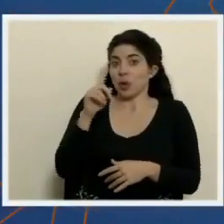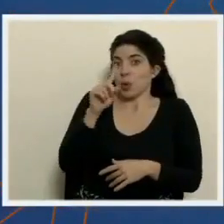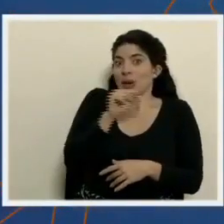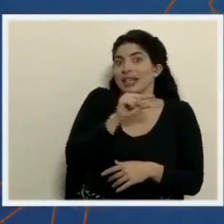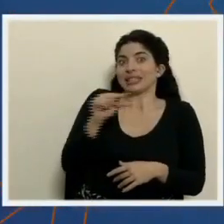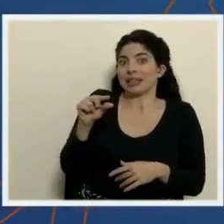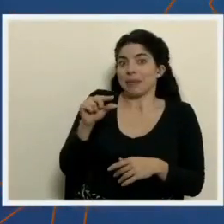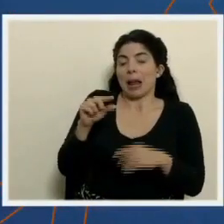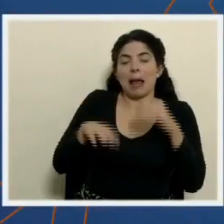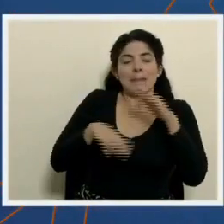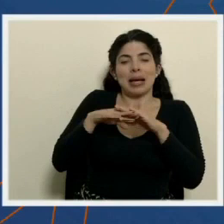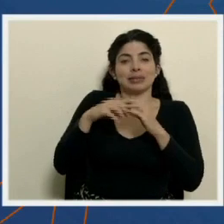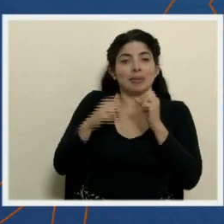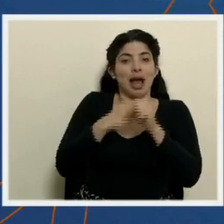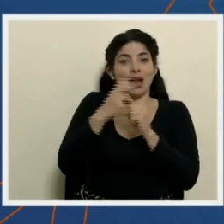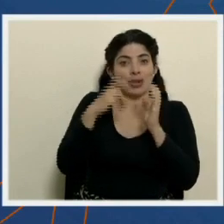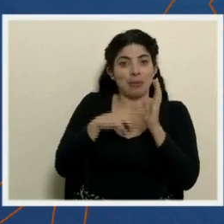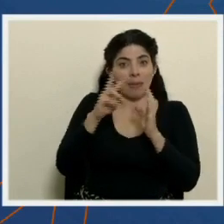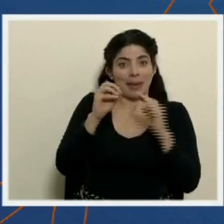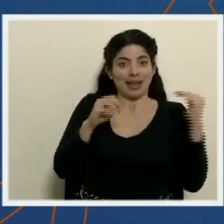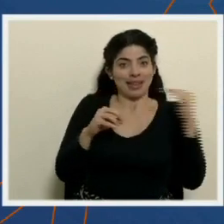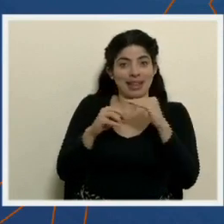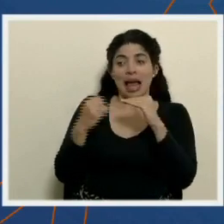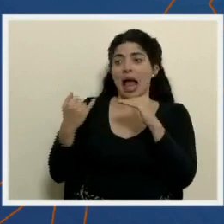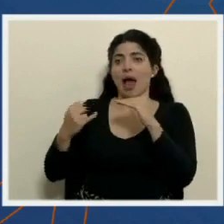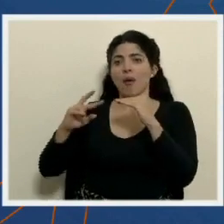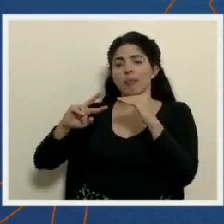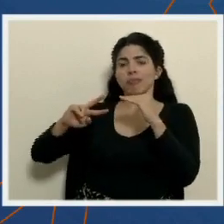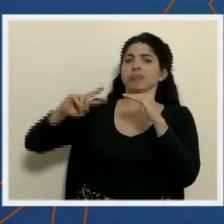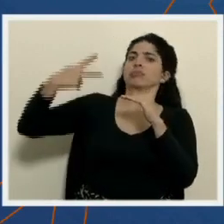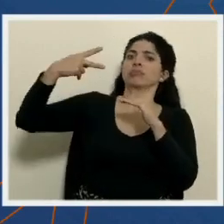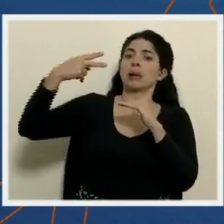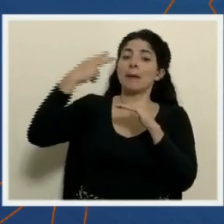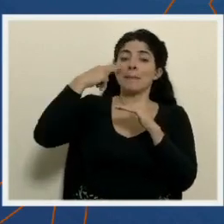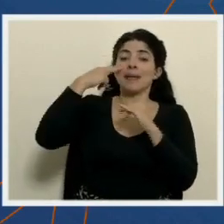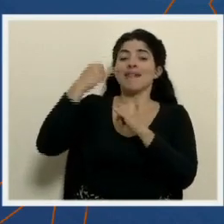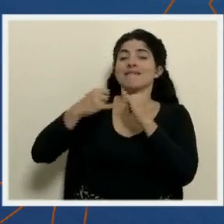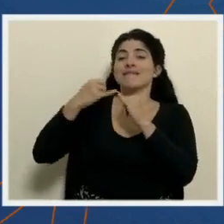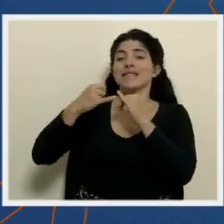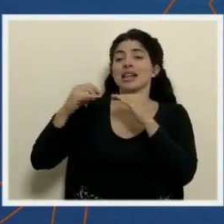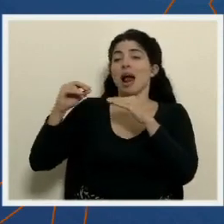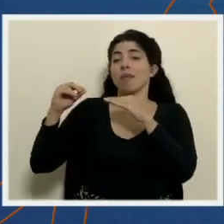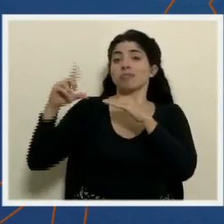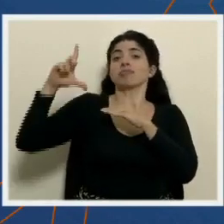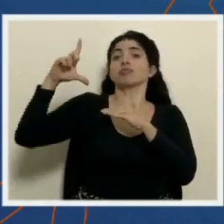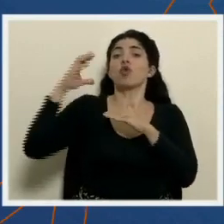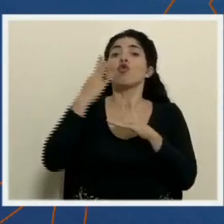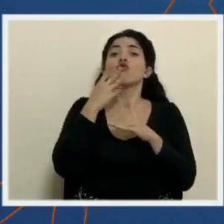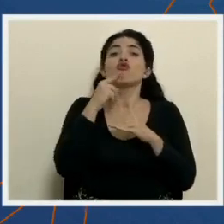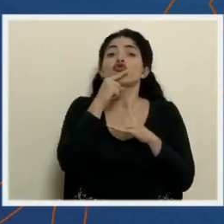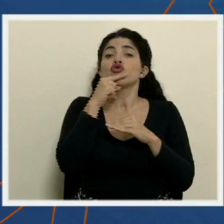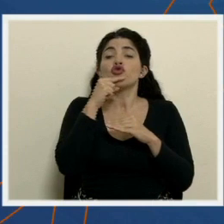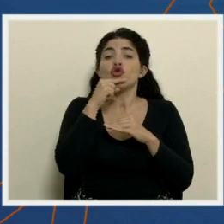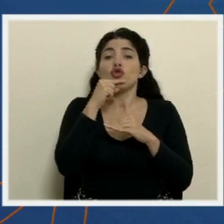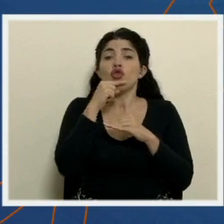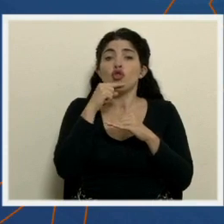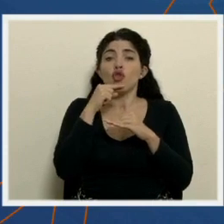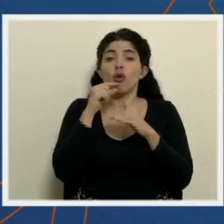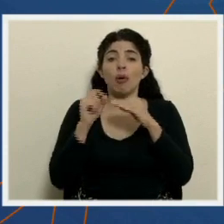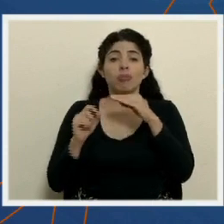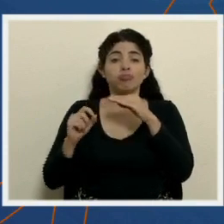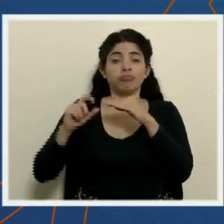semana epidemiológica en el 2020 y podemos observar en la parte final las barras rojas últimas de la